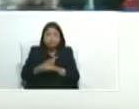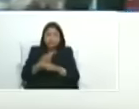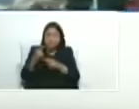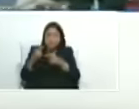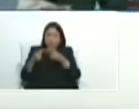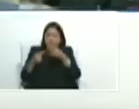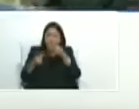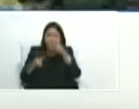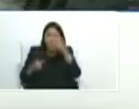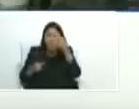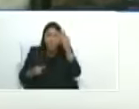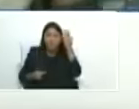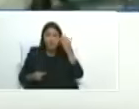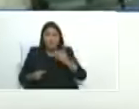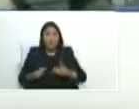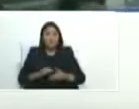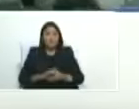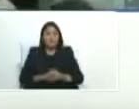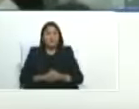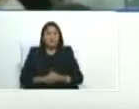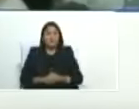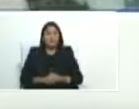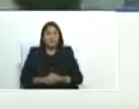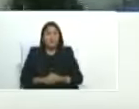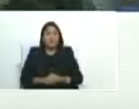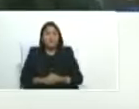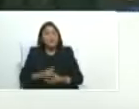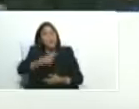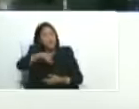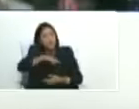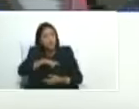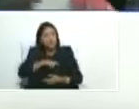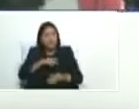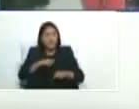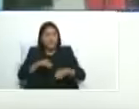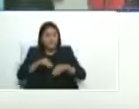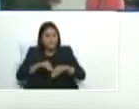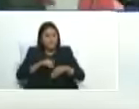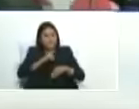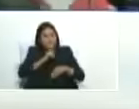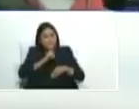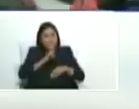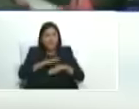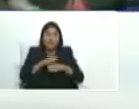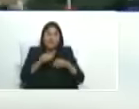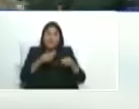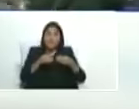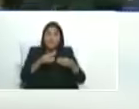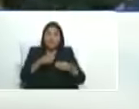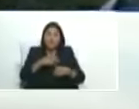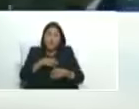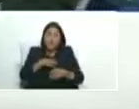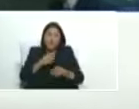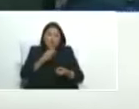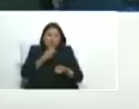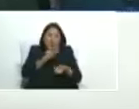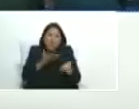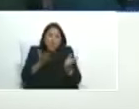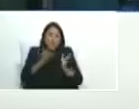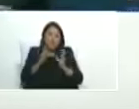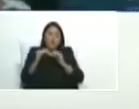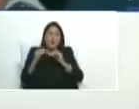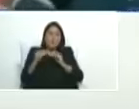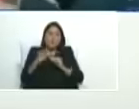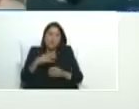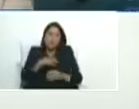nosotros nosotros nos reservamos como ustedes saben por diplomacia no revelar nada de lo conversado